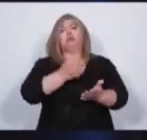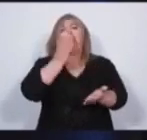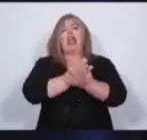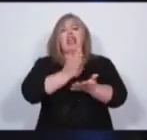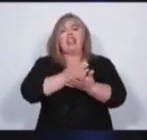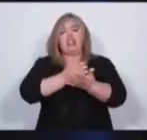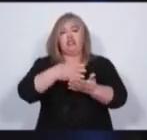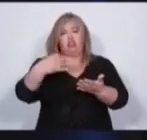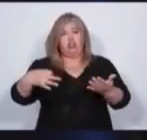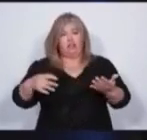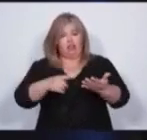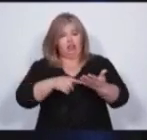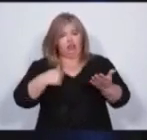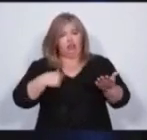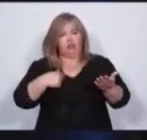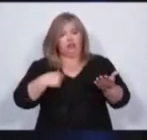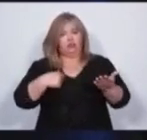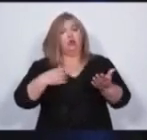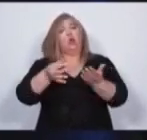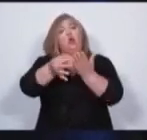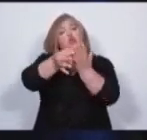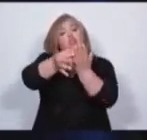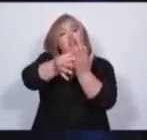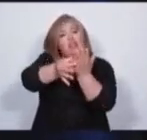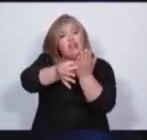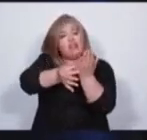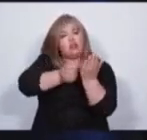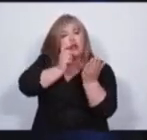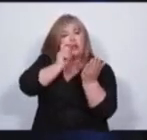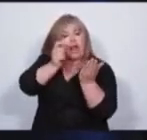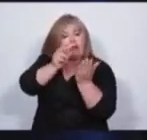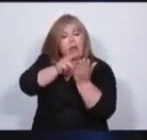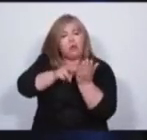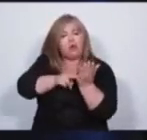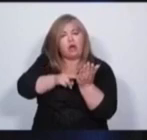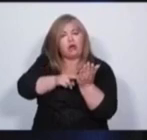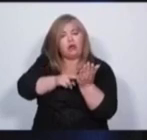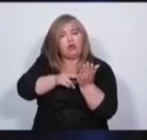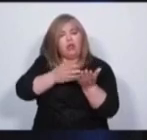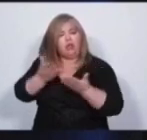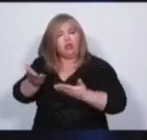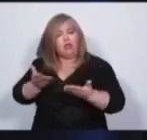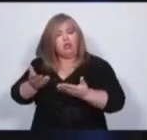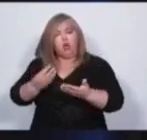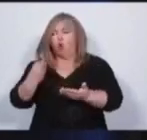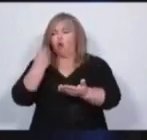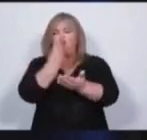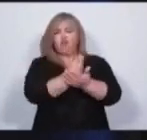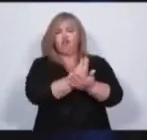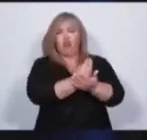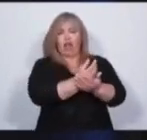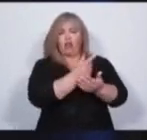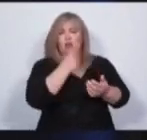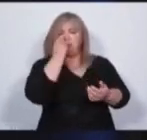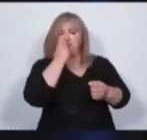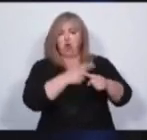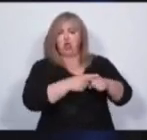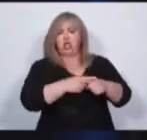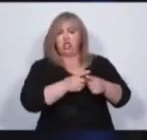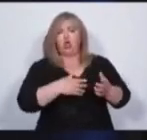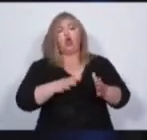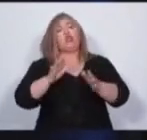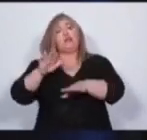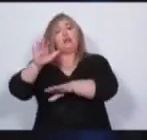tener un diccionario para saber qué es servidor público, funcionario de servidor público. Y tenemos que tener una Biblia, aquellos que somos